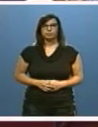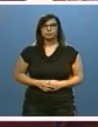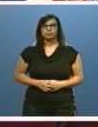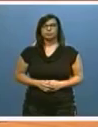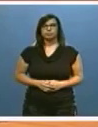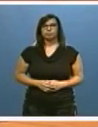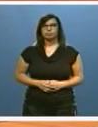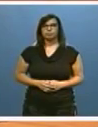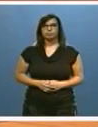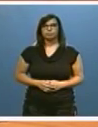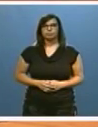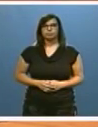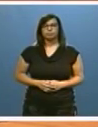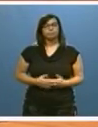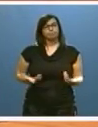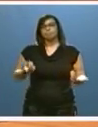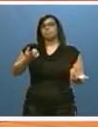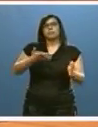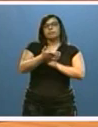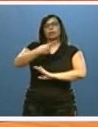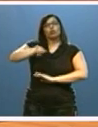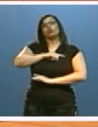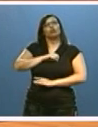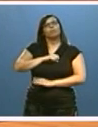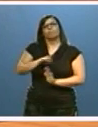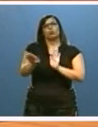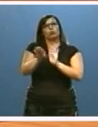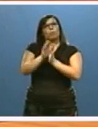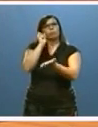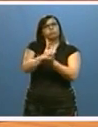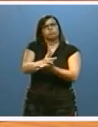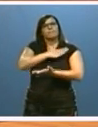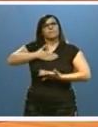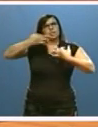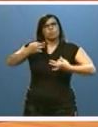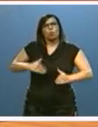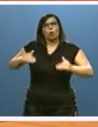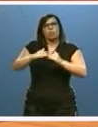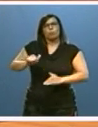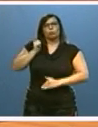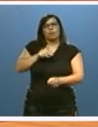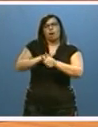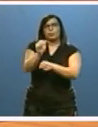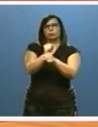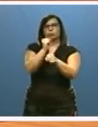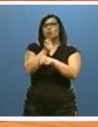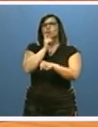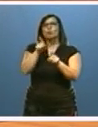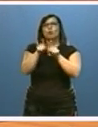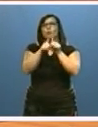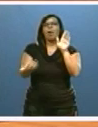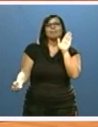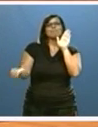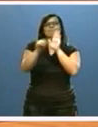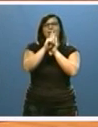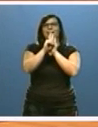En fin, continuamos apostando por la igualdad de oportunidades en el ámbito laboral a través del distintivo óptima y del nuevo